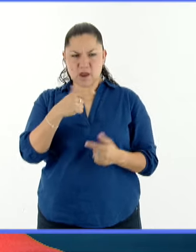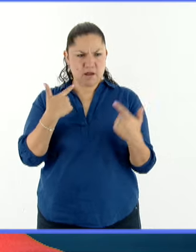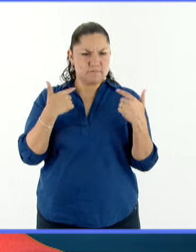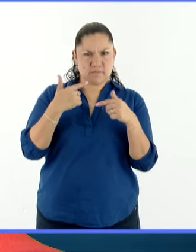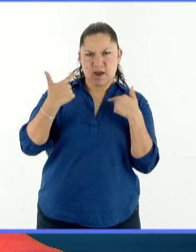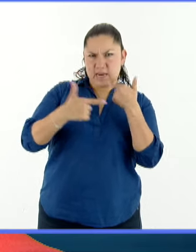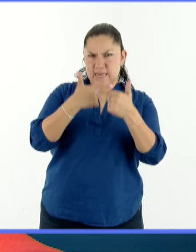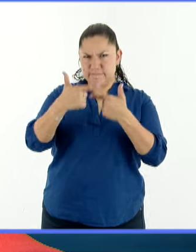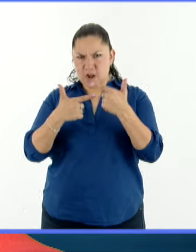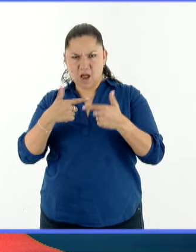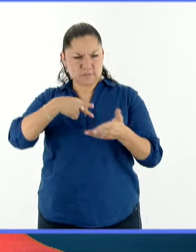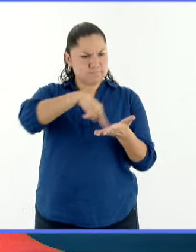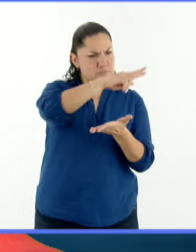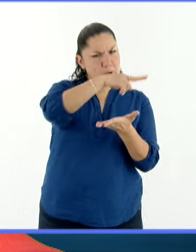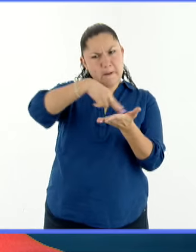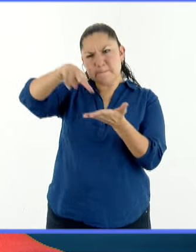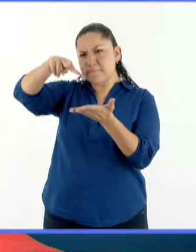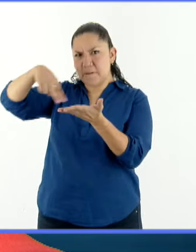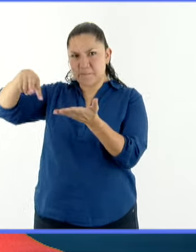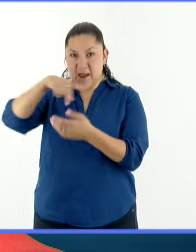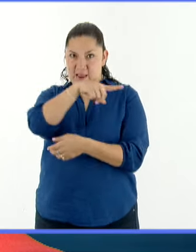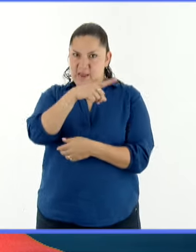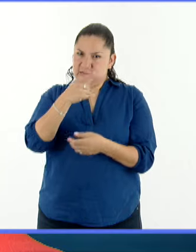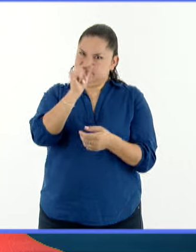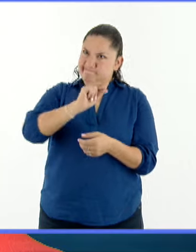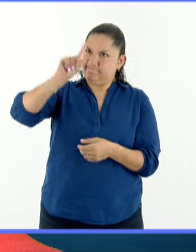supuesto es un ícono del deporte universitario.